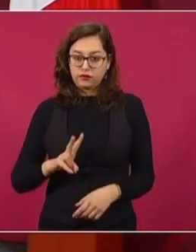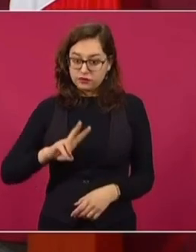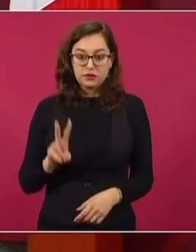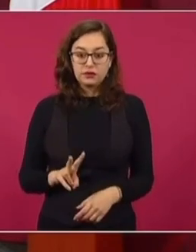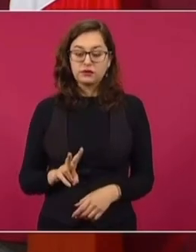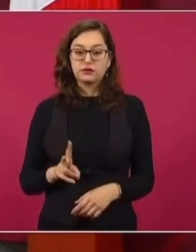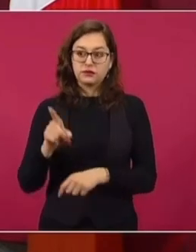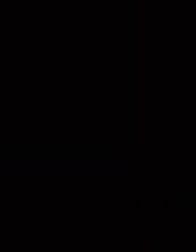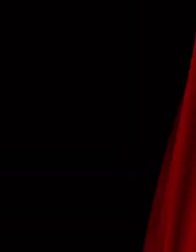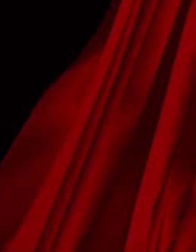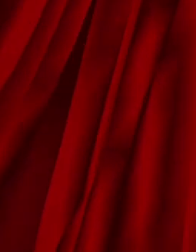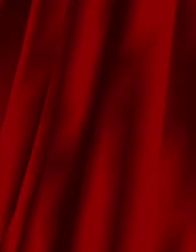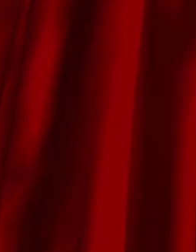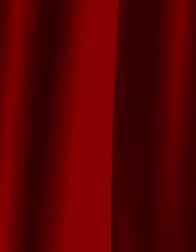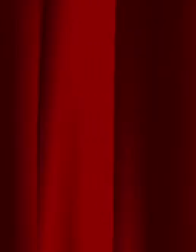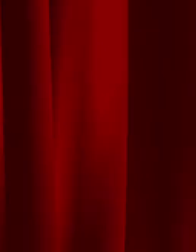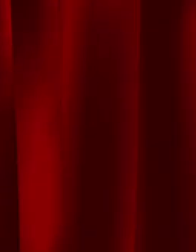la institución.